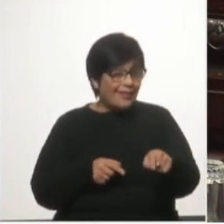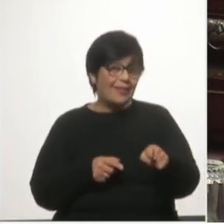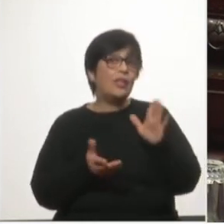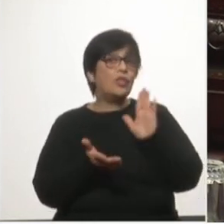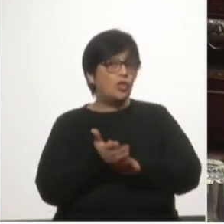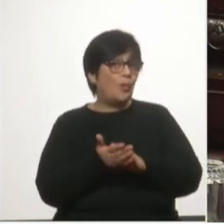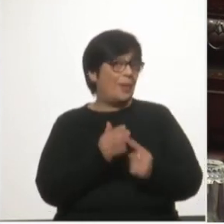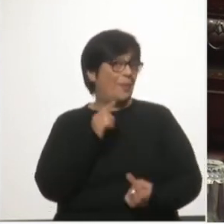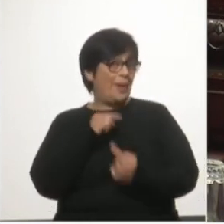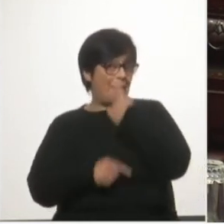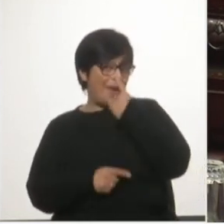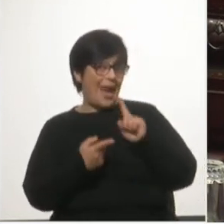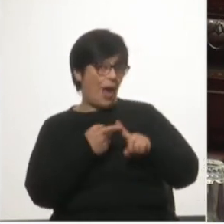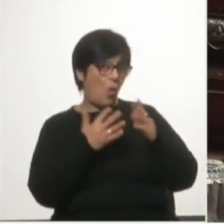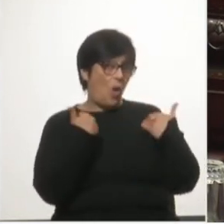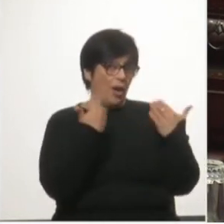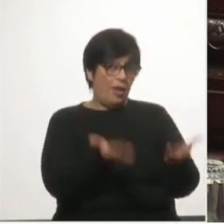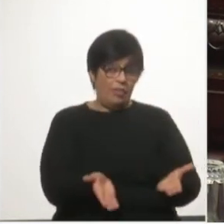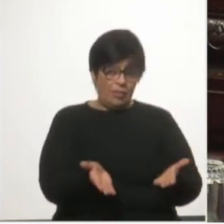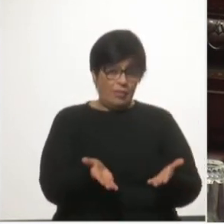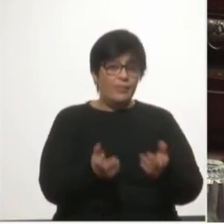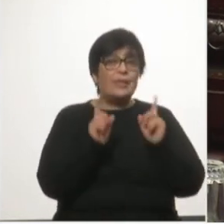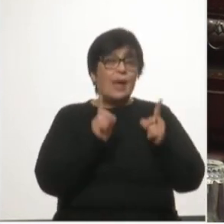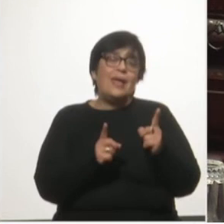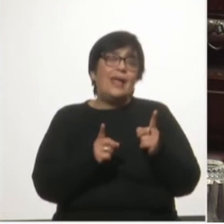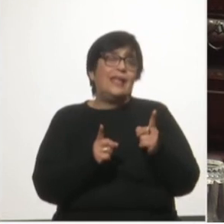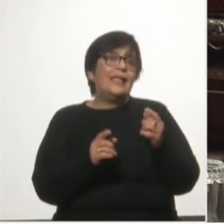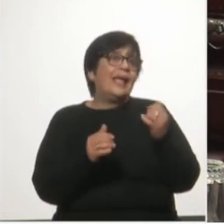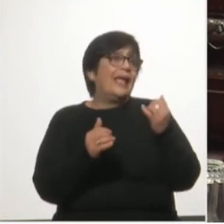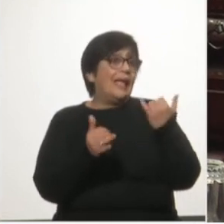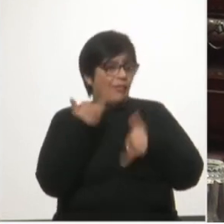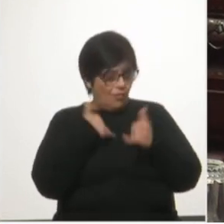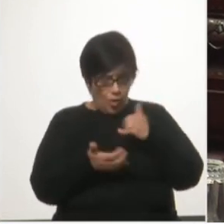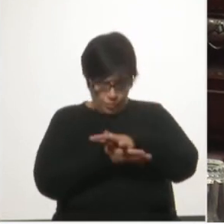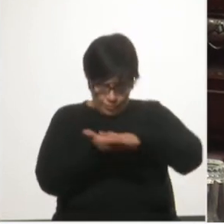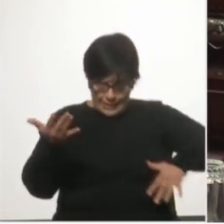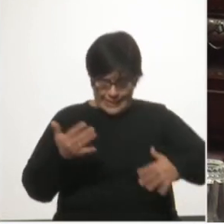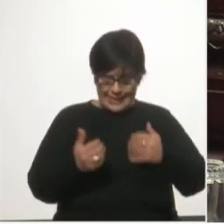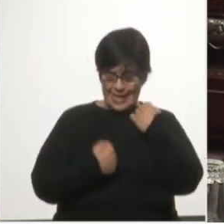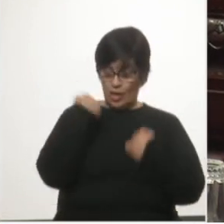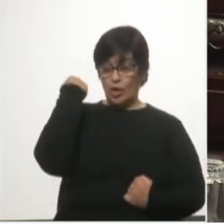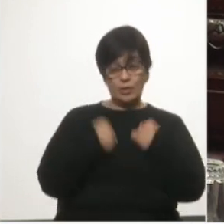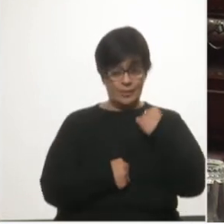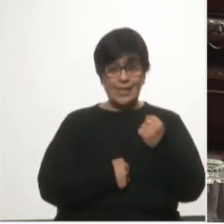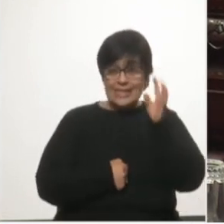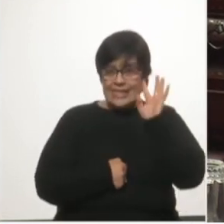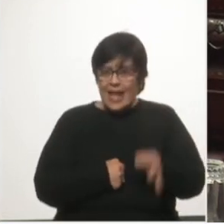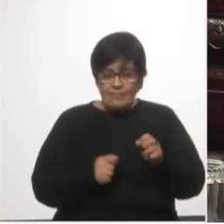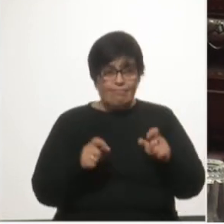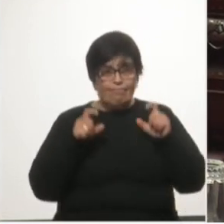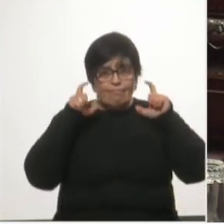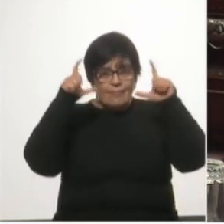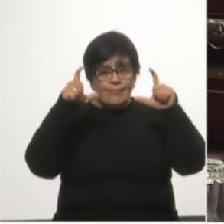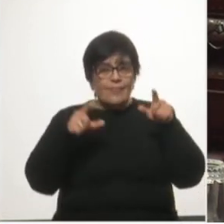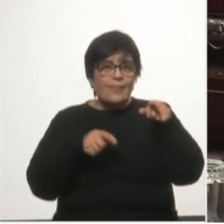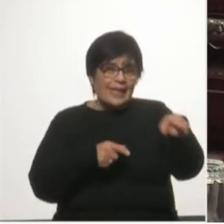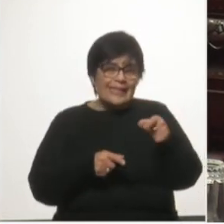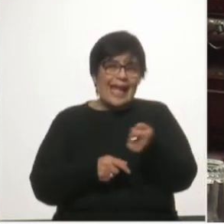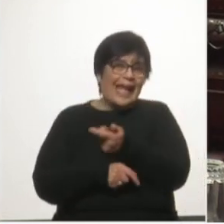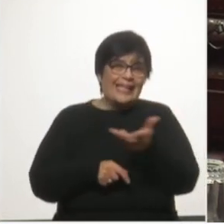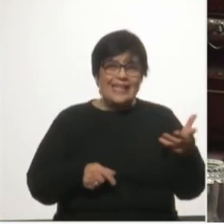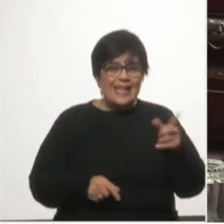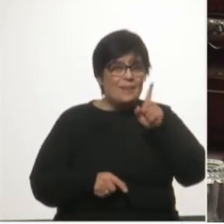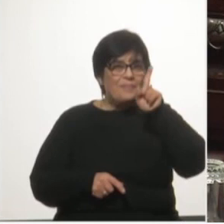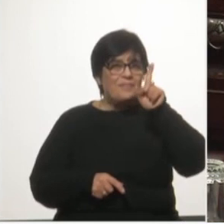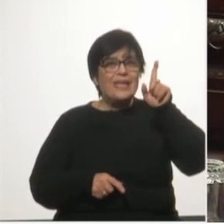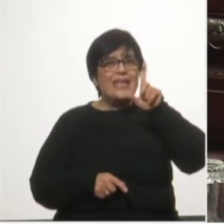concesión original si hubiera solicitado informes económicos le habrían advertido que esa cifra de 1.500